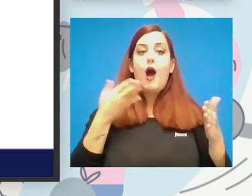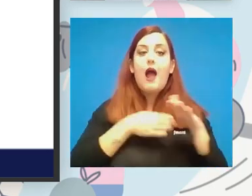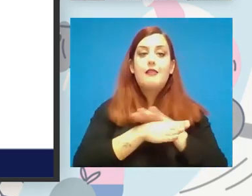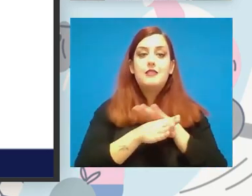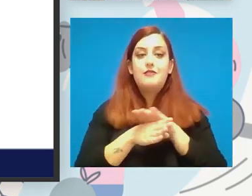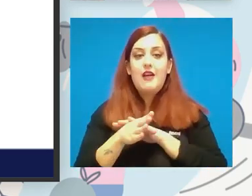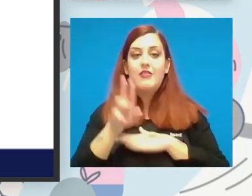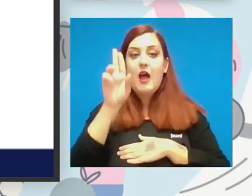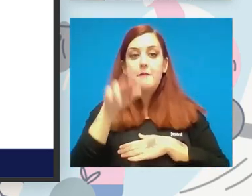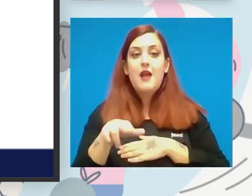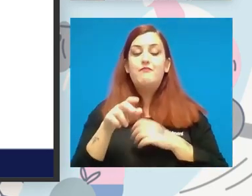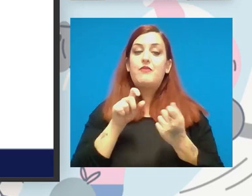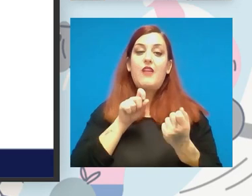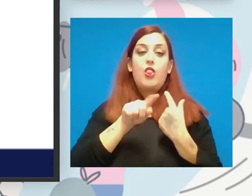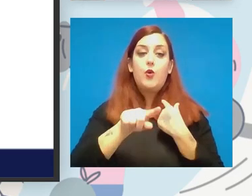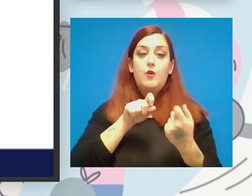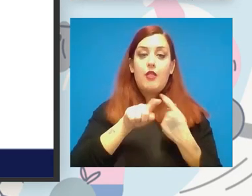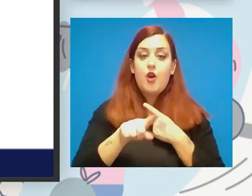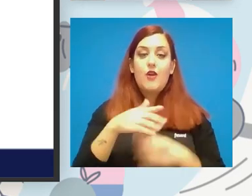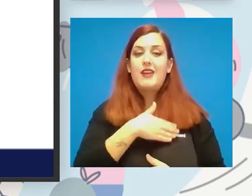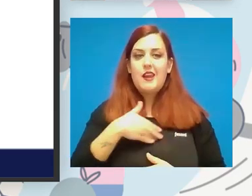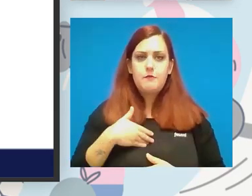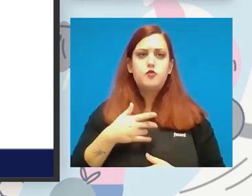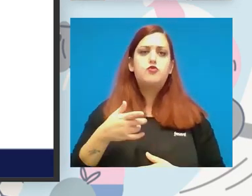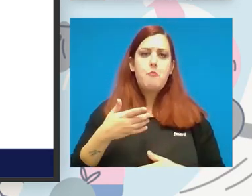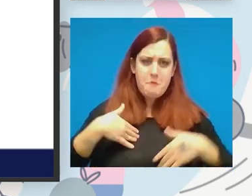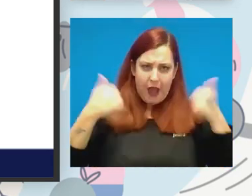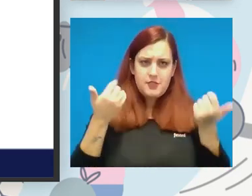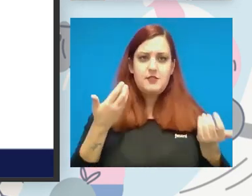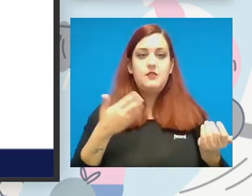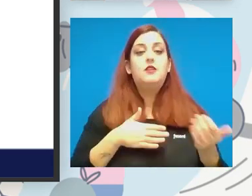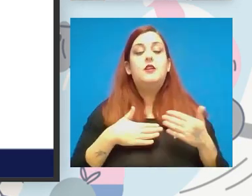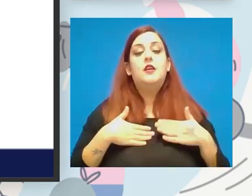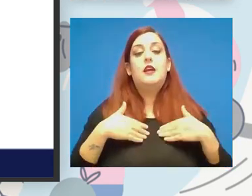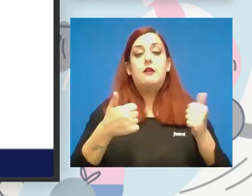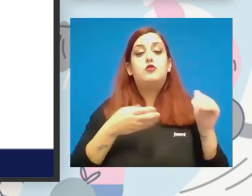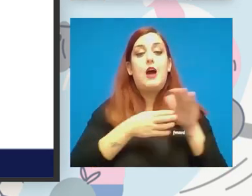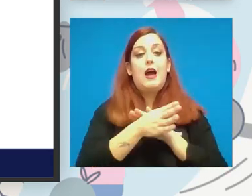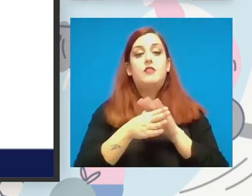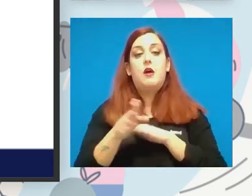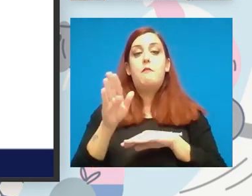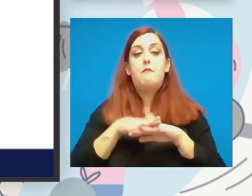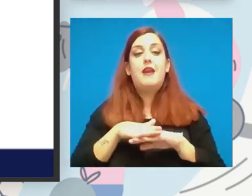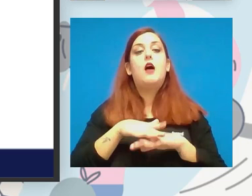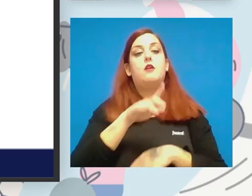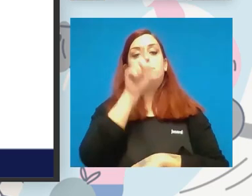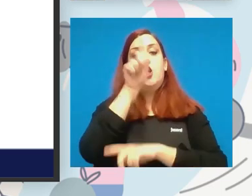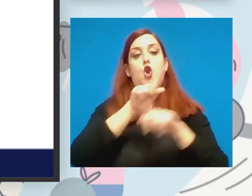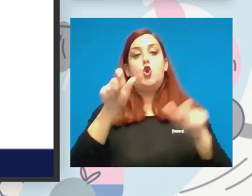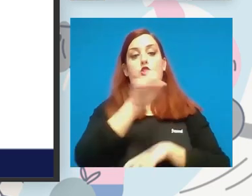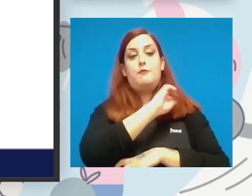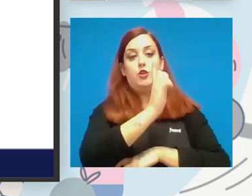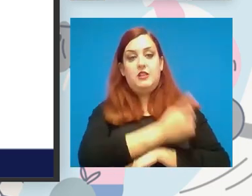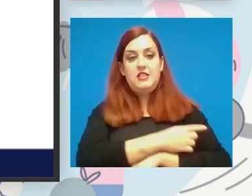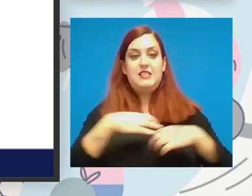de circulación no queremos reforzar esa accesibilidad para nuestros deportistas para sus vestuarios